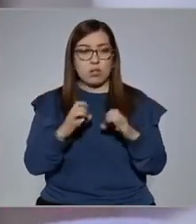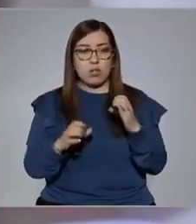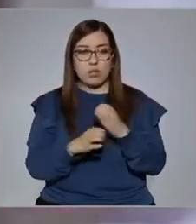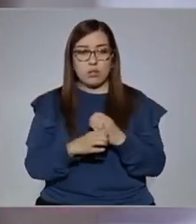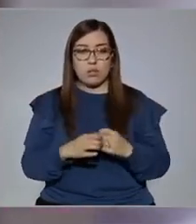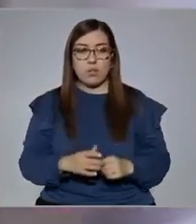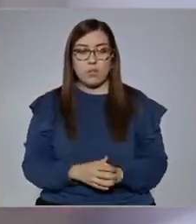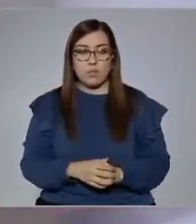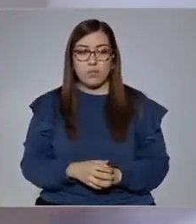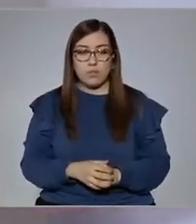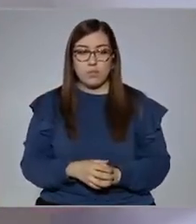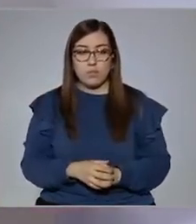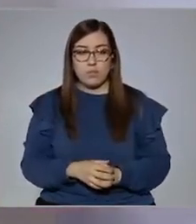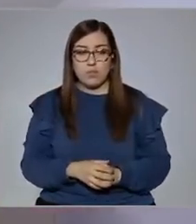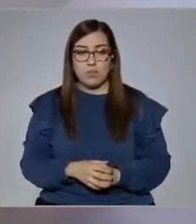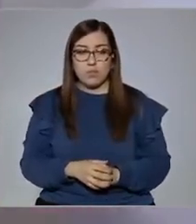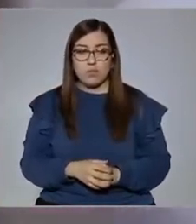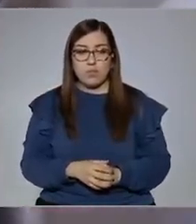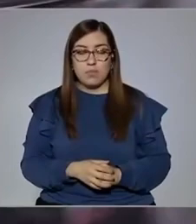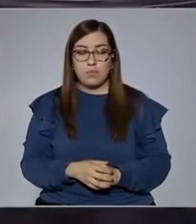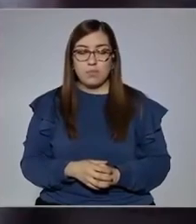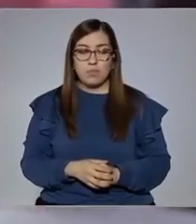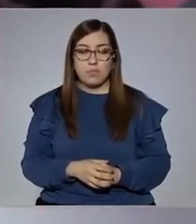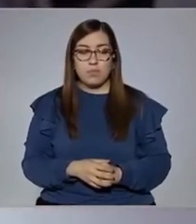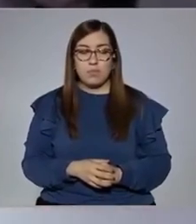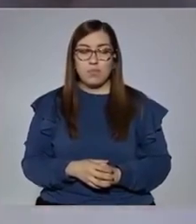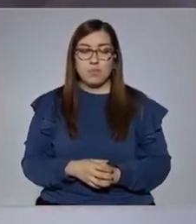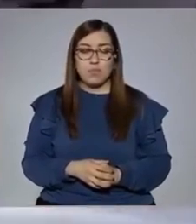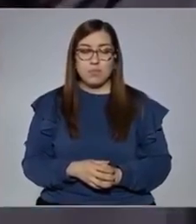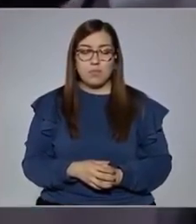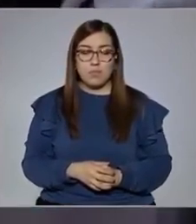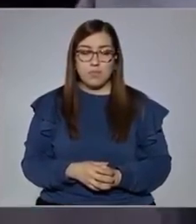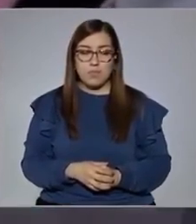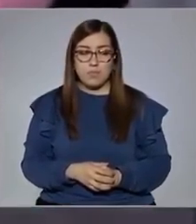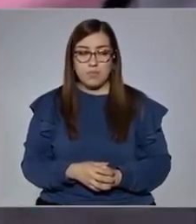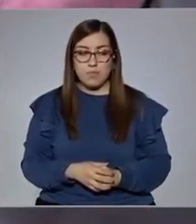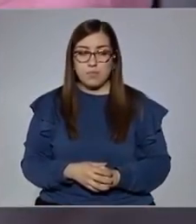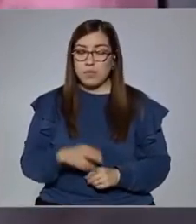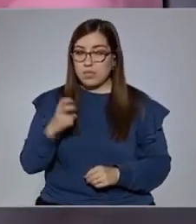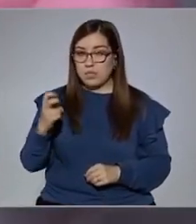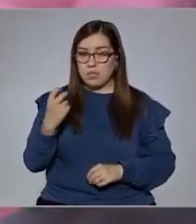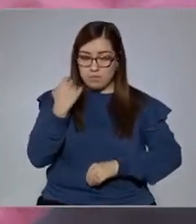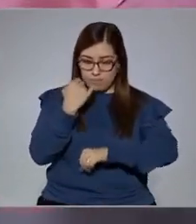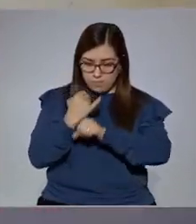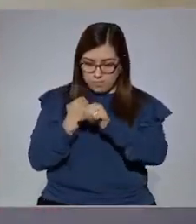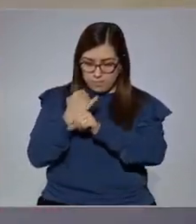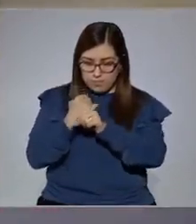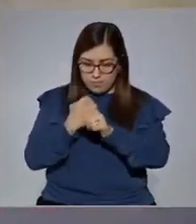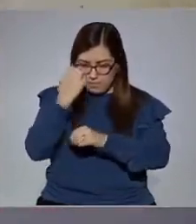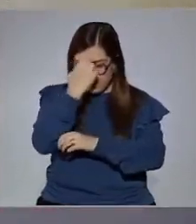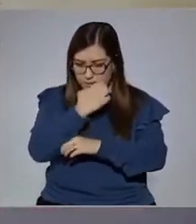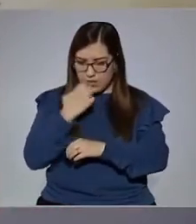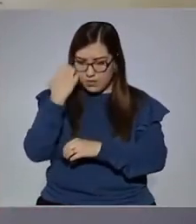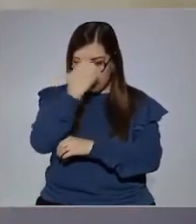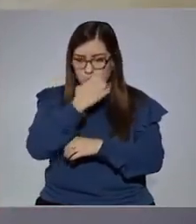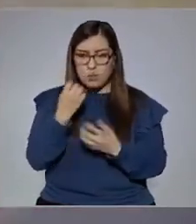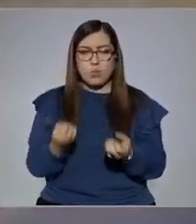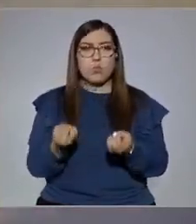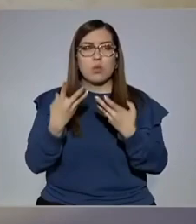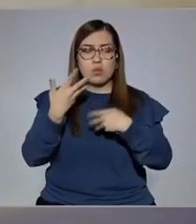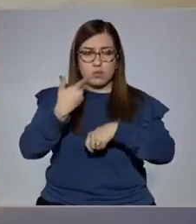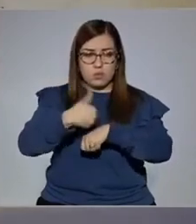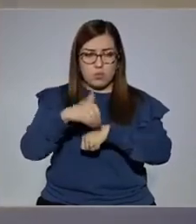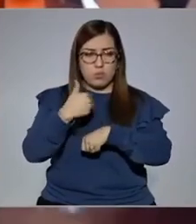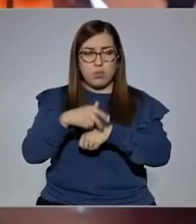Esto que sería la posología, o sea, el estudio de la cantidad o de la dosis. En la posología